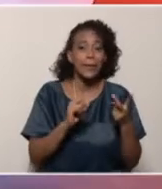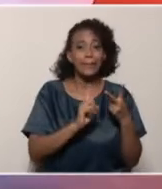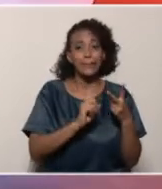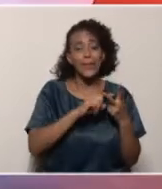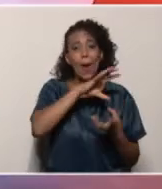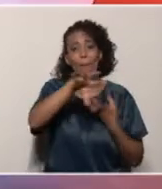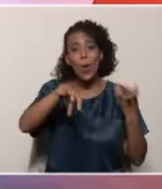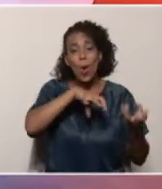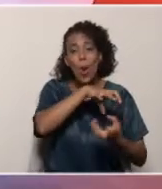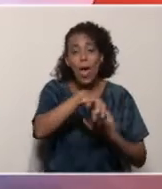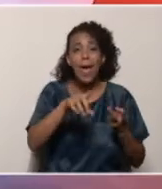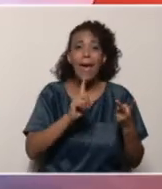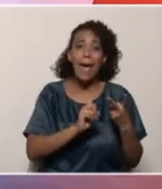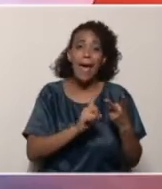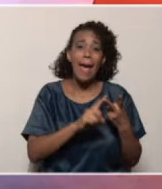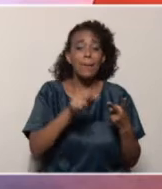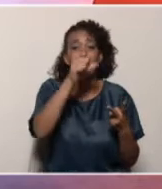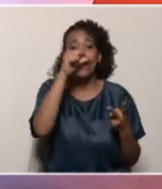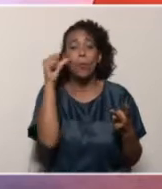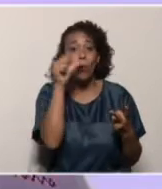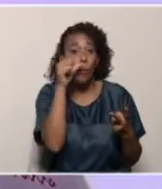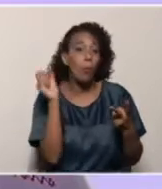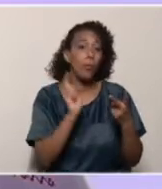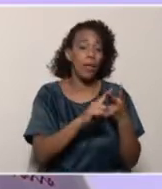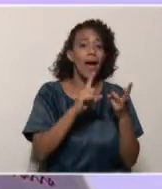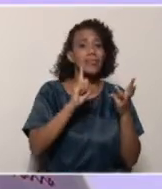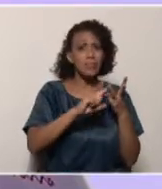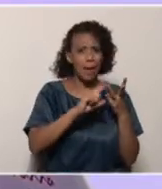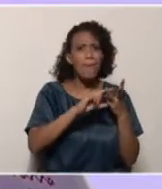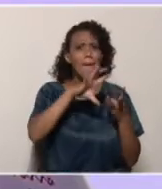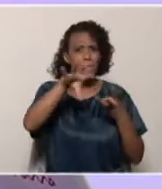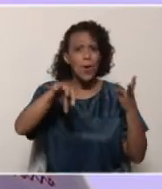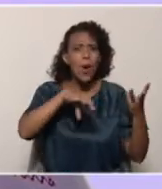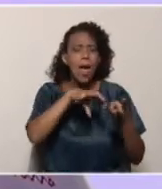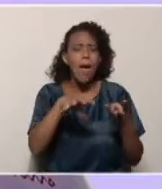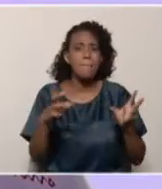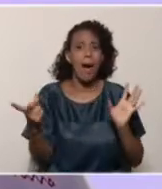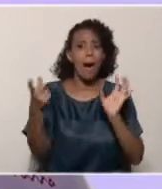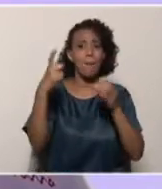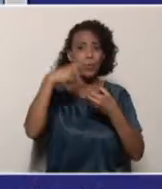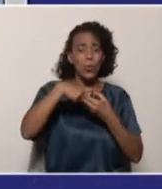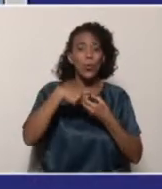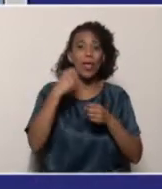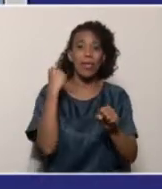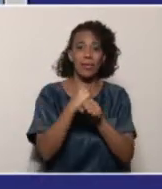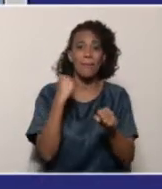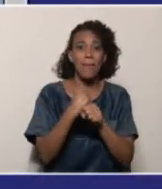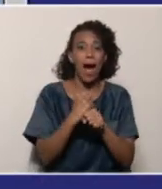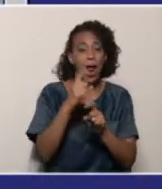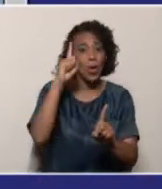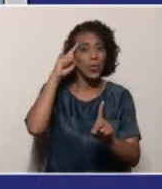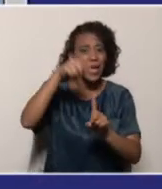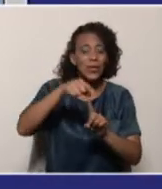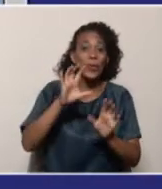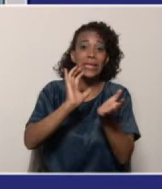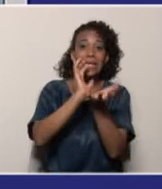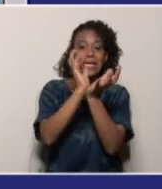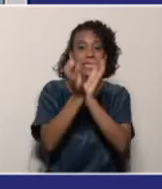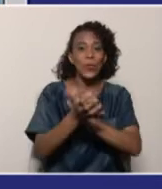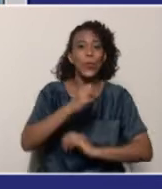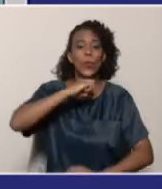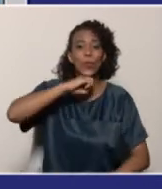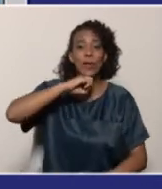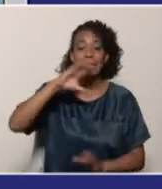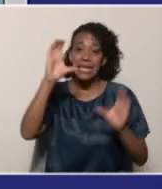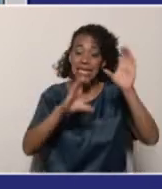del problema de las sustancias estupefacientes, pero también se habla de estos procesos de vinculación sociolaboral, de los retos de ciencias, de las